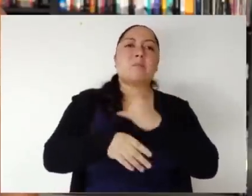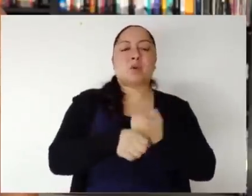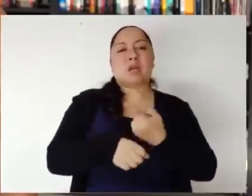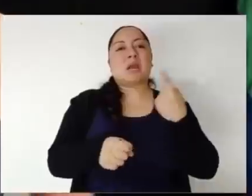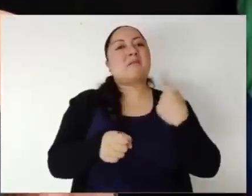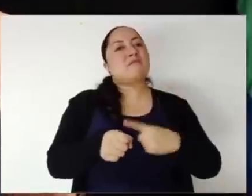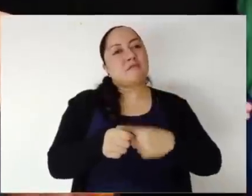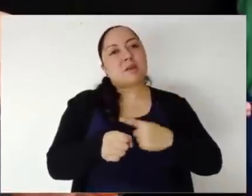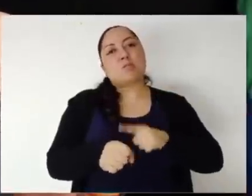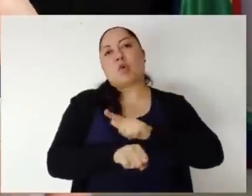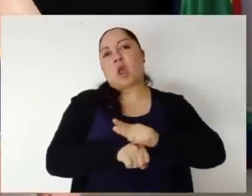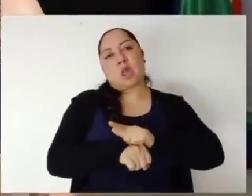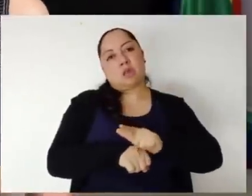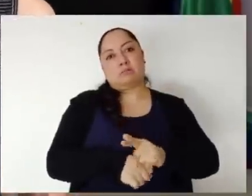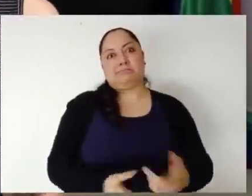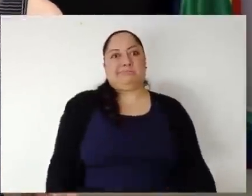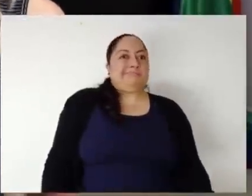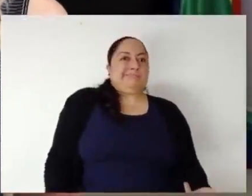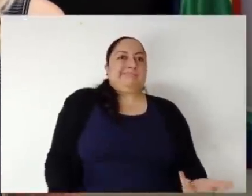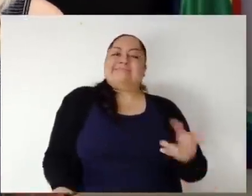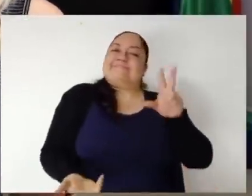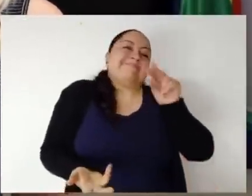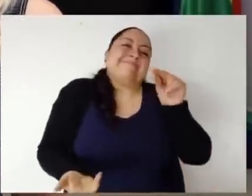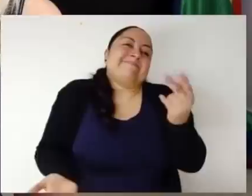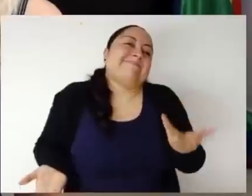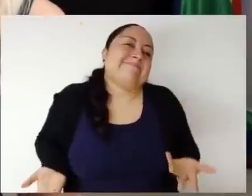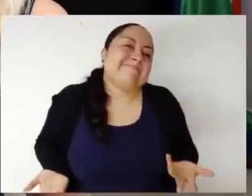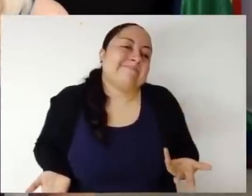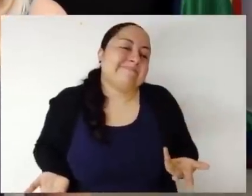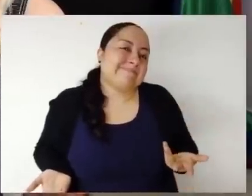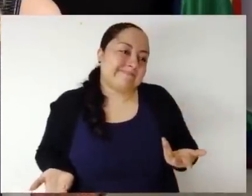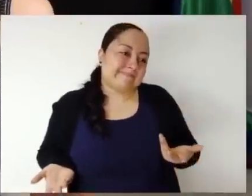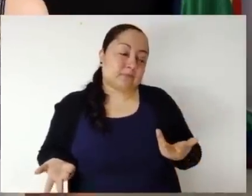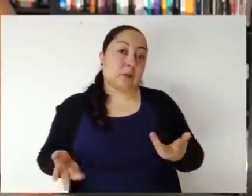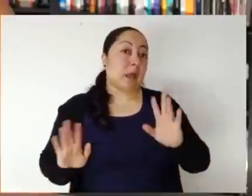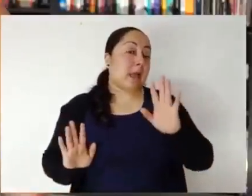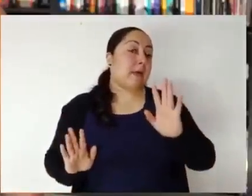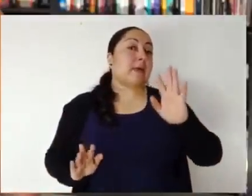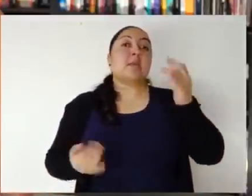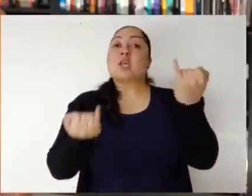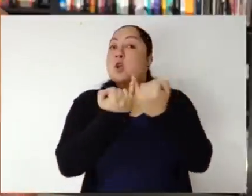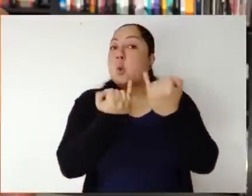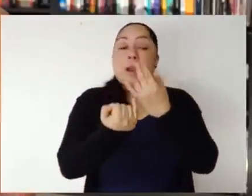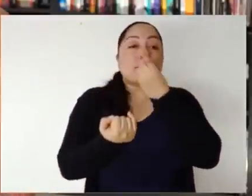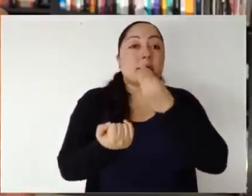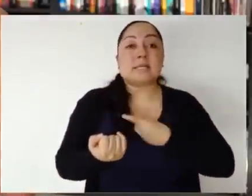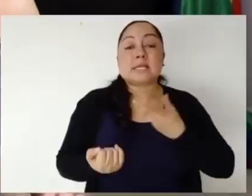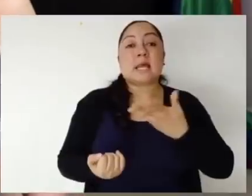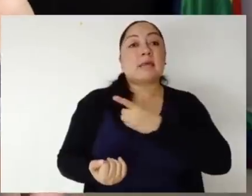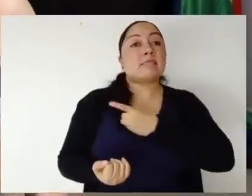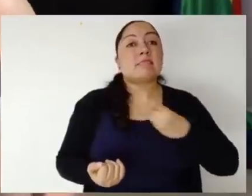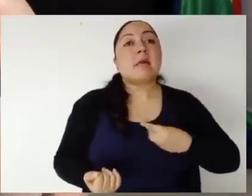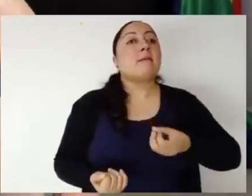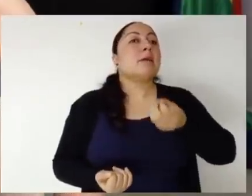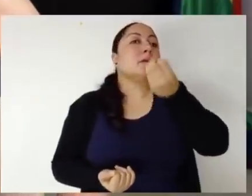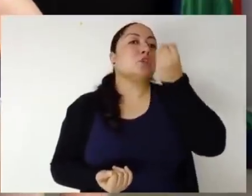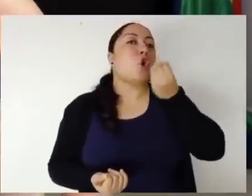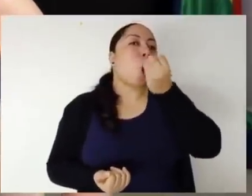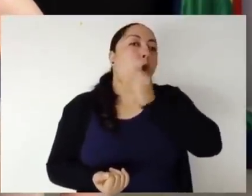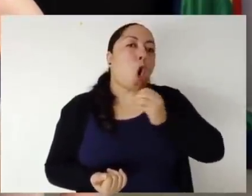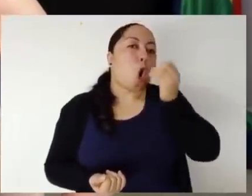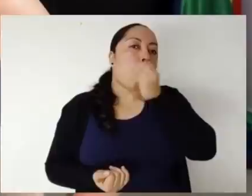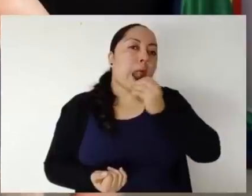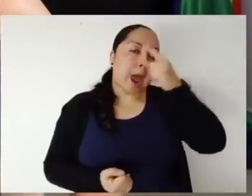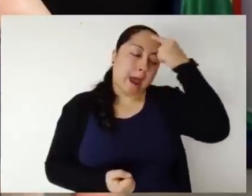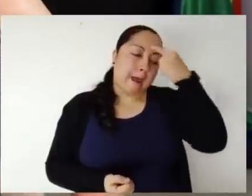han dejado tomarme el día una enfermedad que para rematar, según estas personas se cura con rezar. Y entonces yo solamente tengo que dejar la pregunta por qué las señoras más Dios